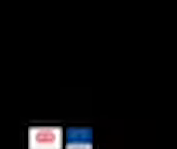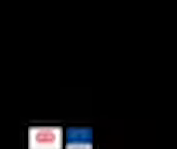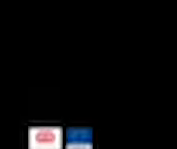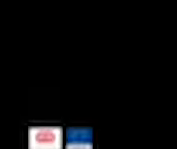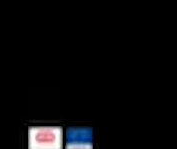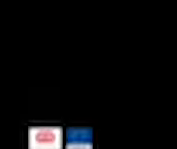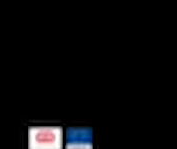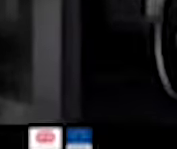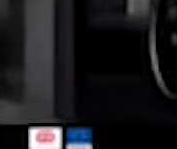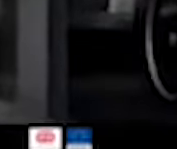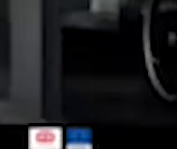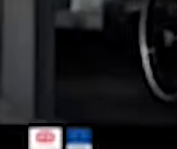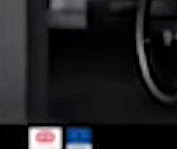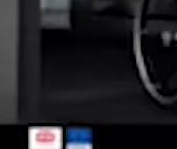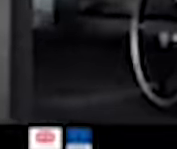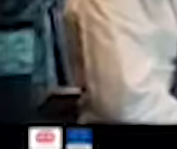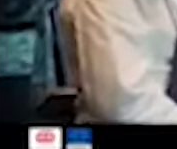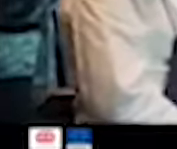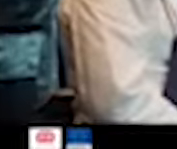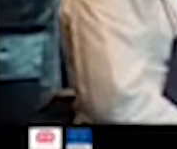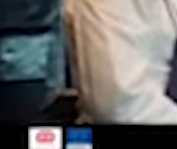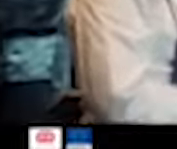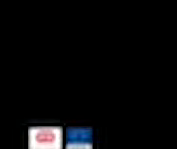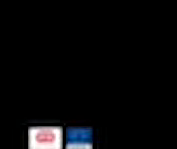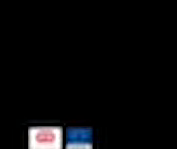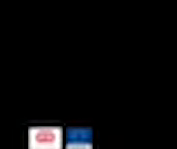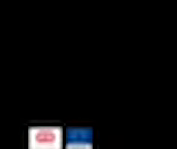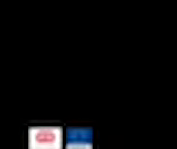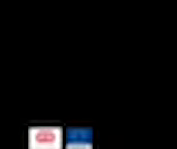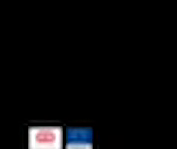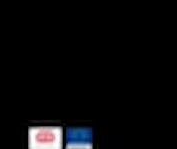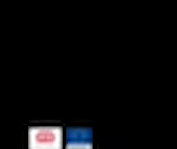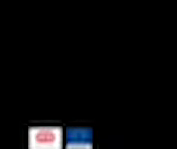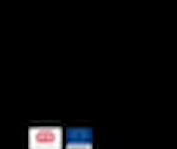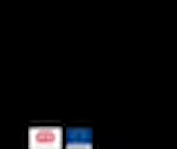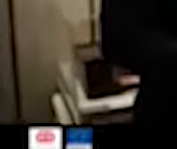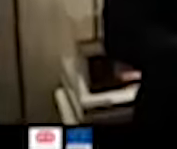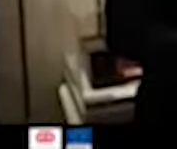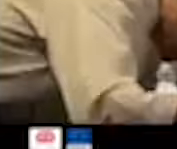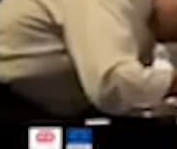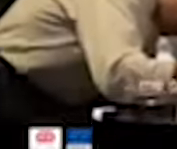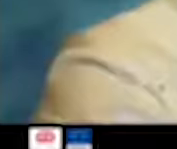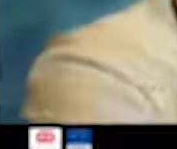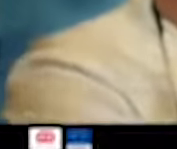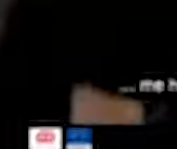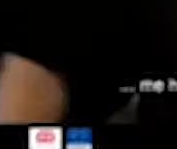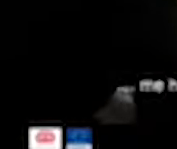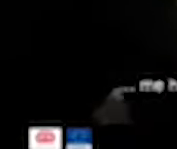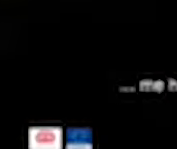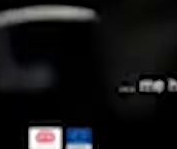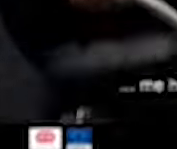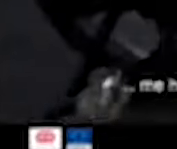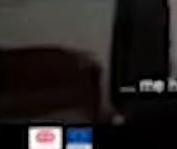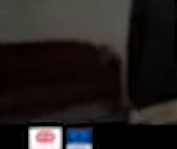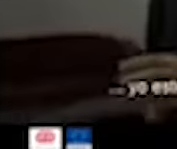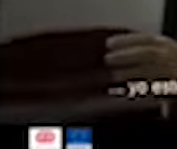con una discapacidad un documental del programa por talento de la fundación 11 me he hecho mirarnos de